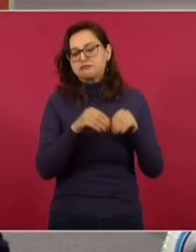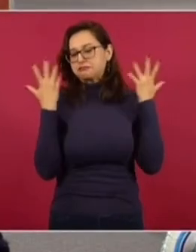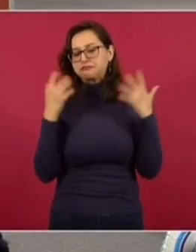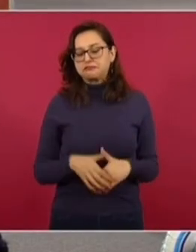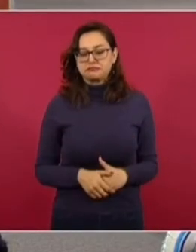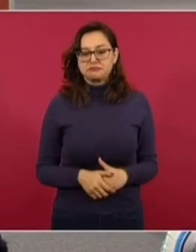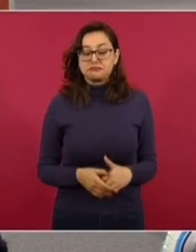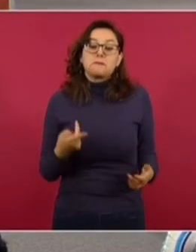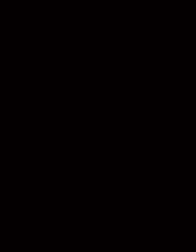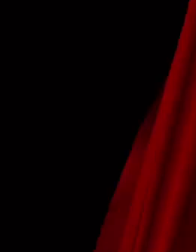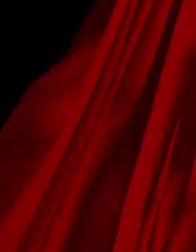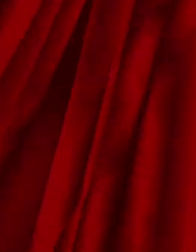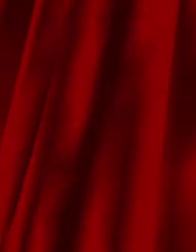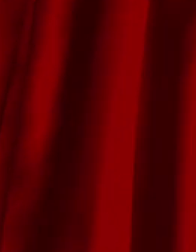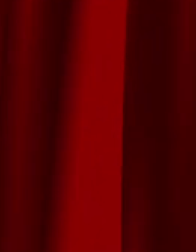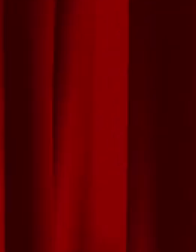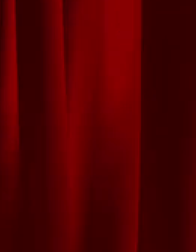Pero es para bien del país.